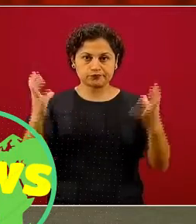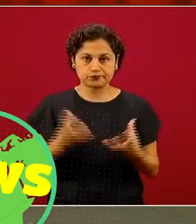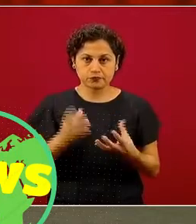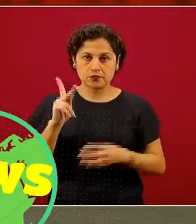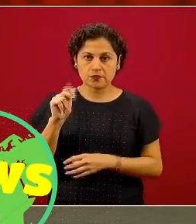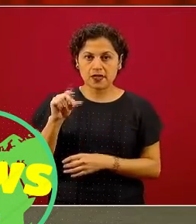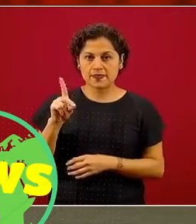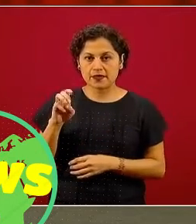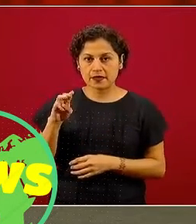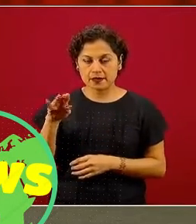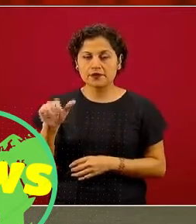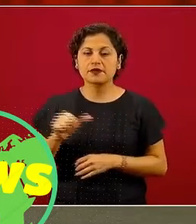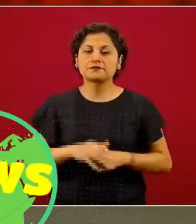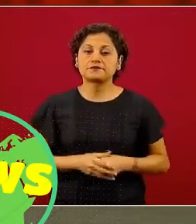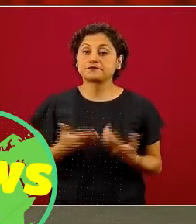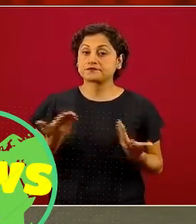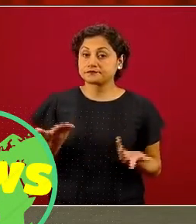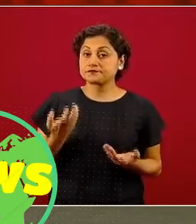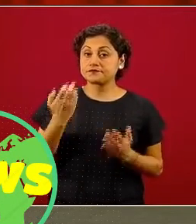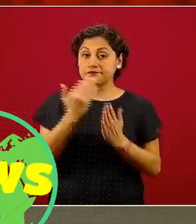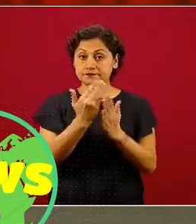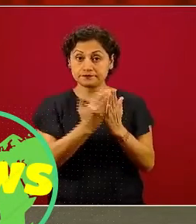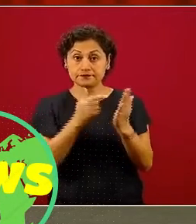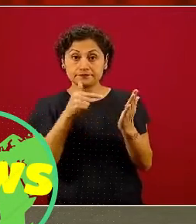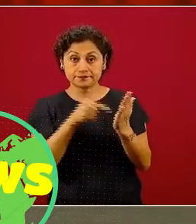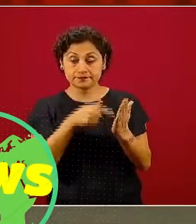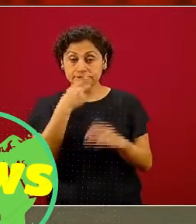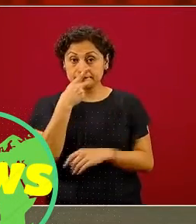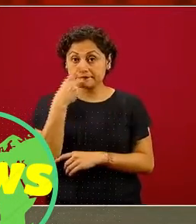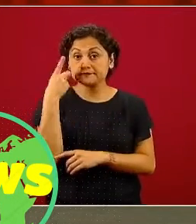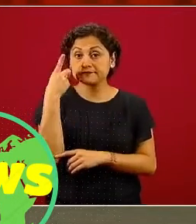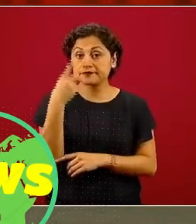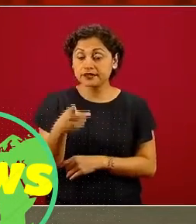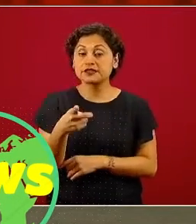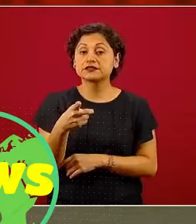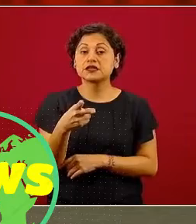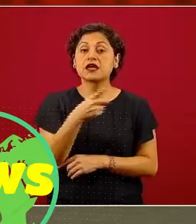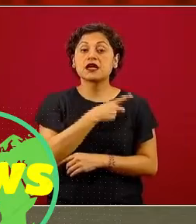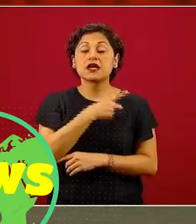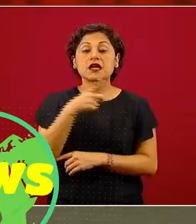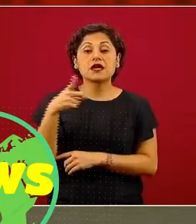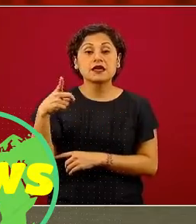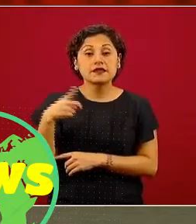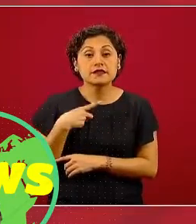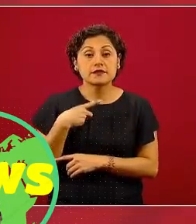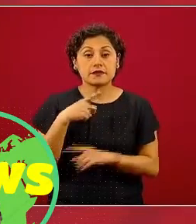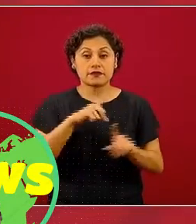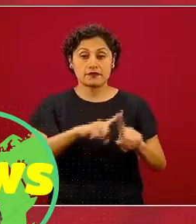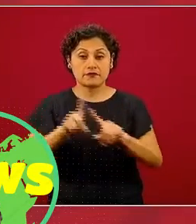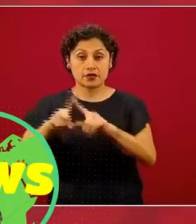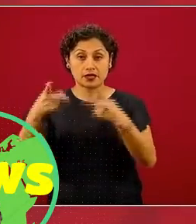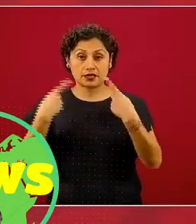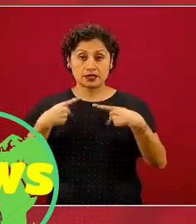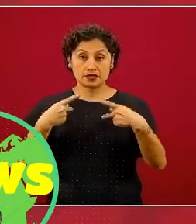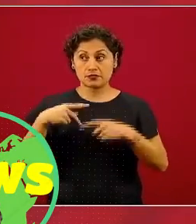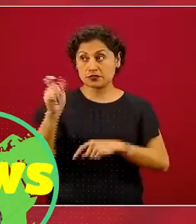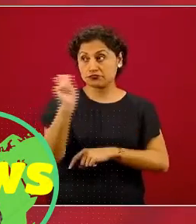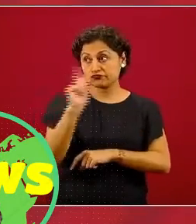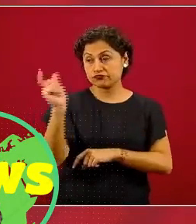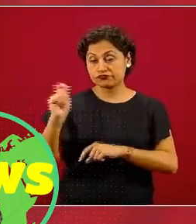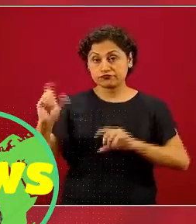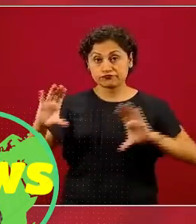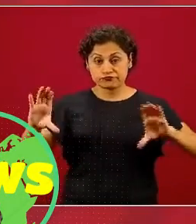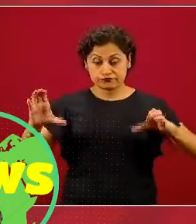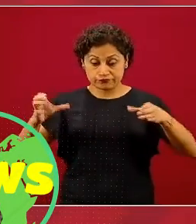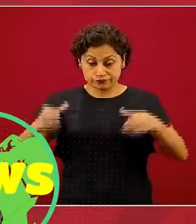consideraciones, este reglamento considera que se debe establecer un grupo de personas expertas, y se llama así la lista de